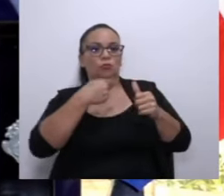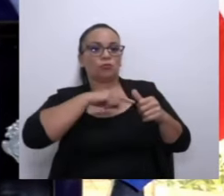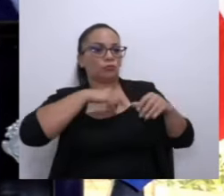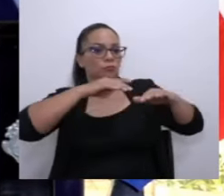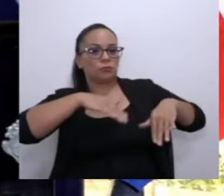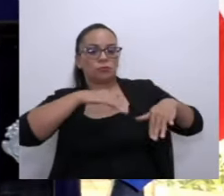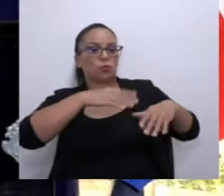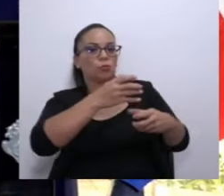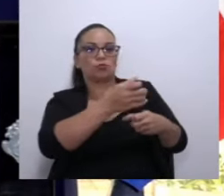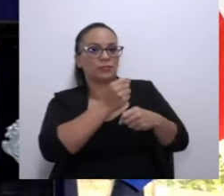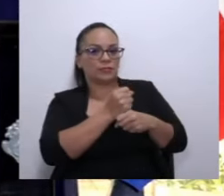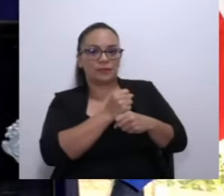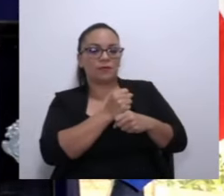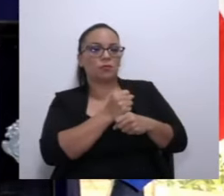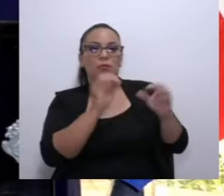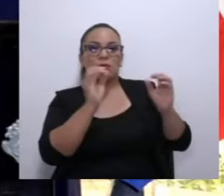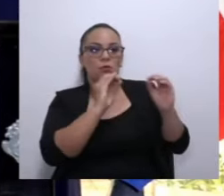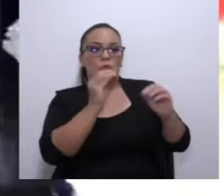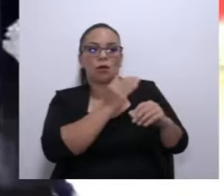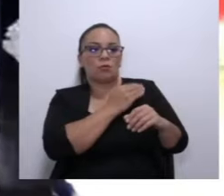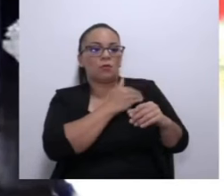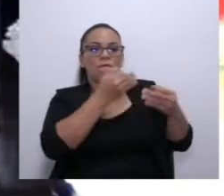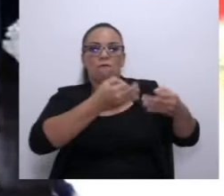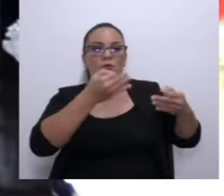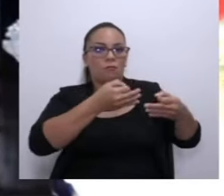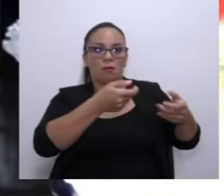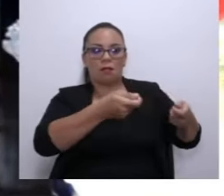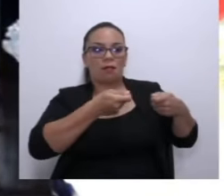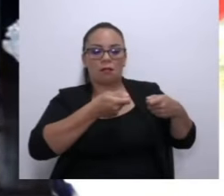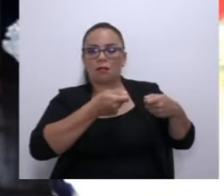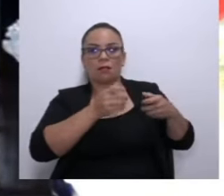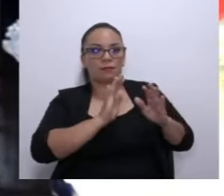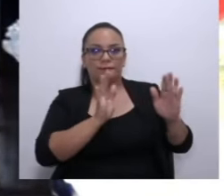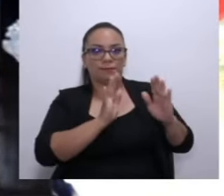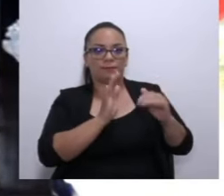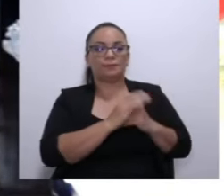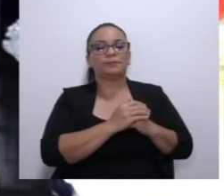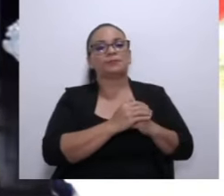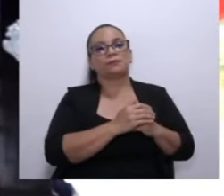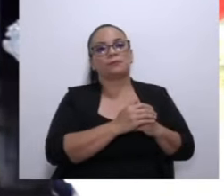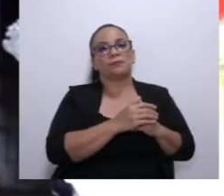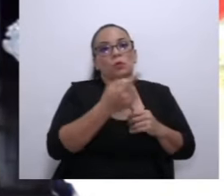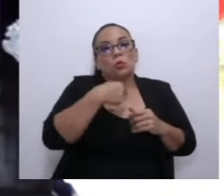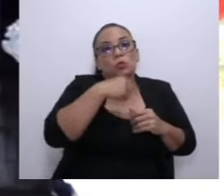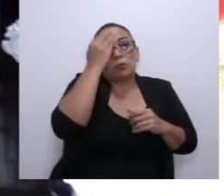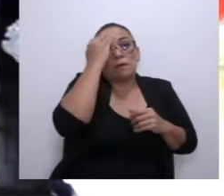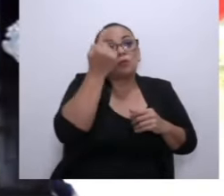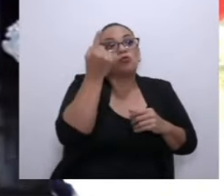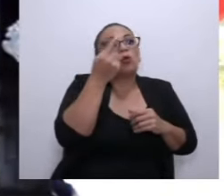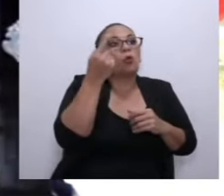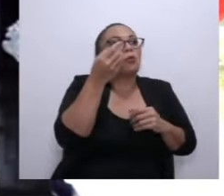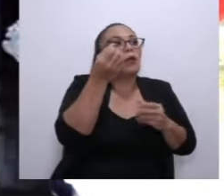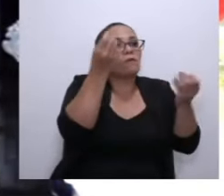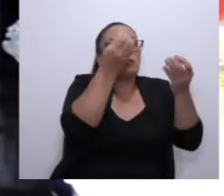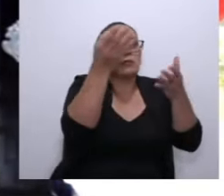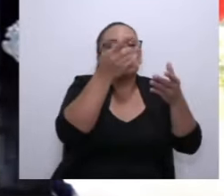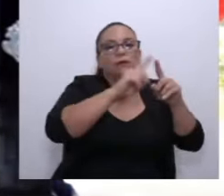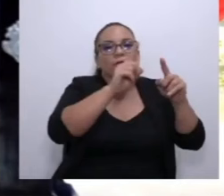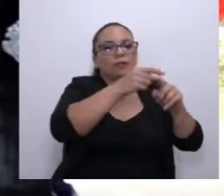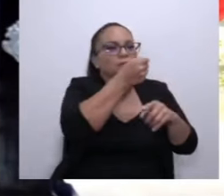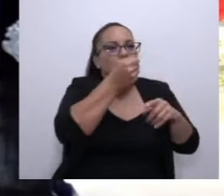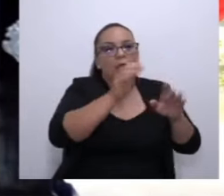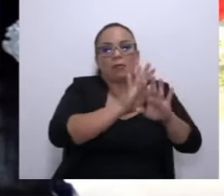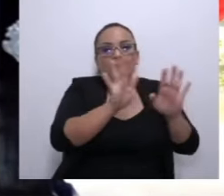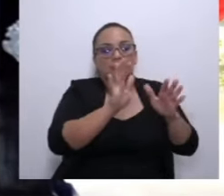ninguna notificación formal. Lo que conocemos es lo que ha salido en medios de comunicación y evidentemente